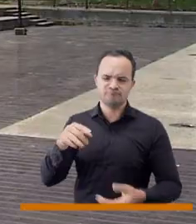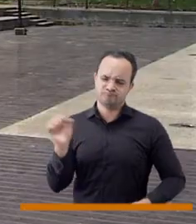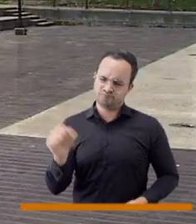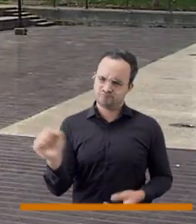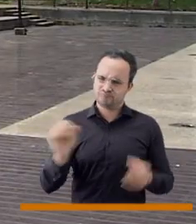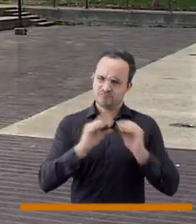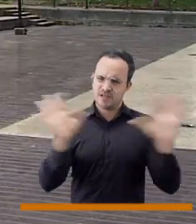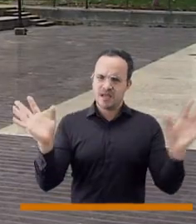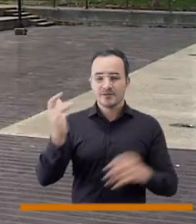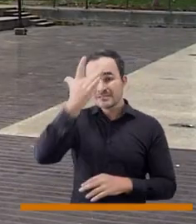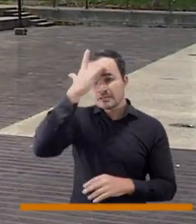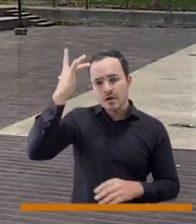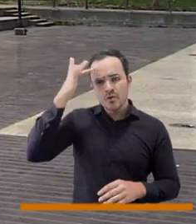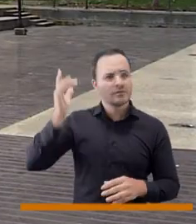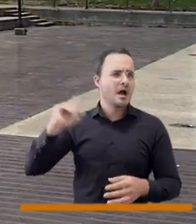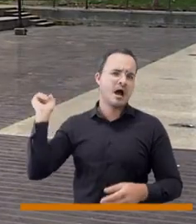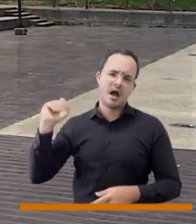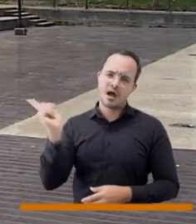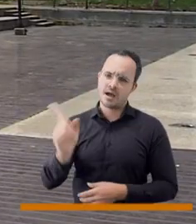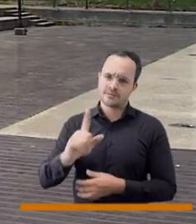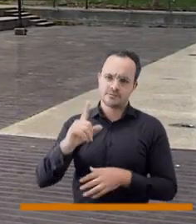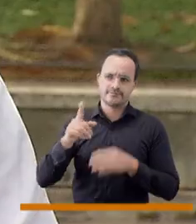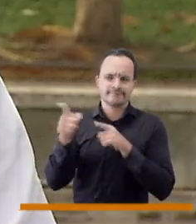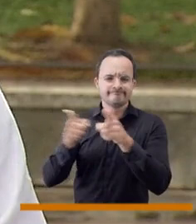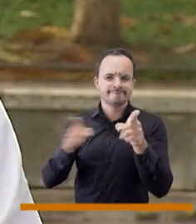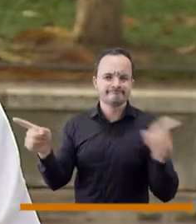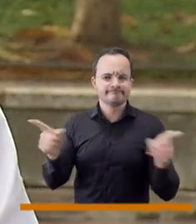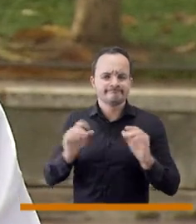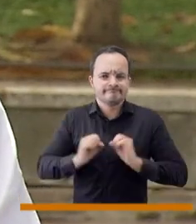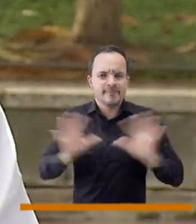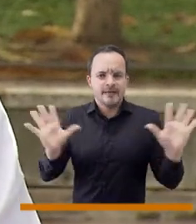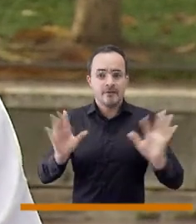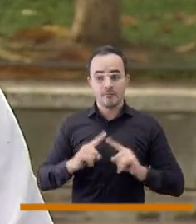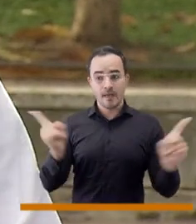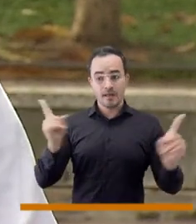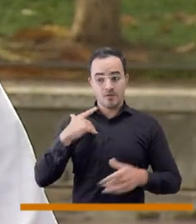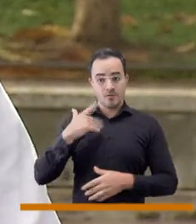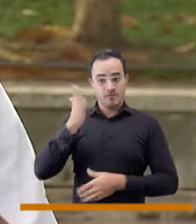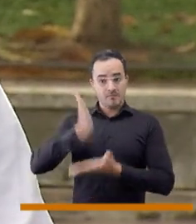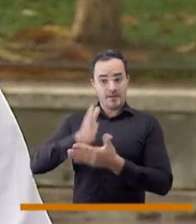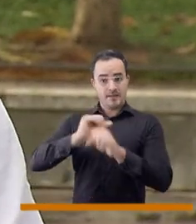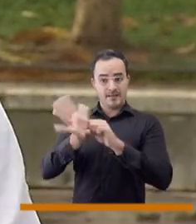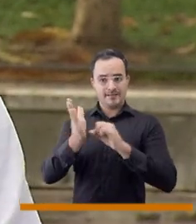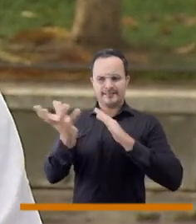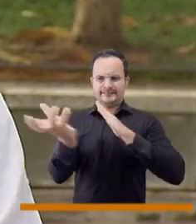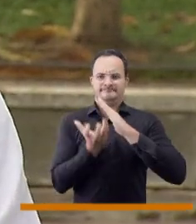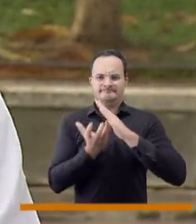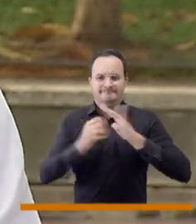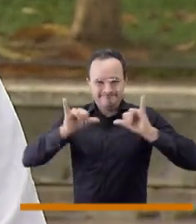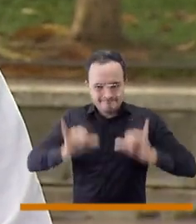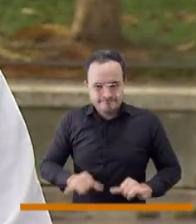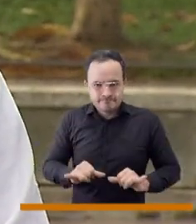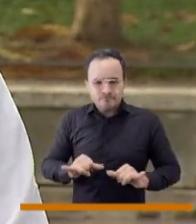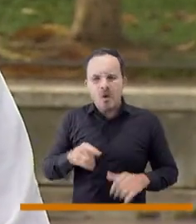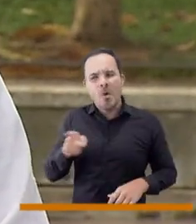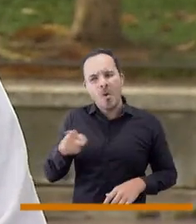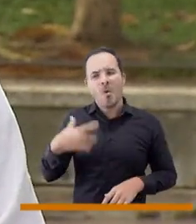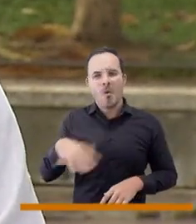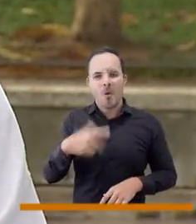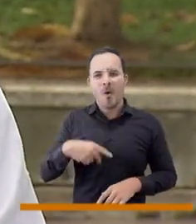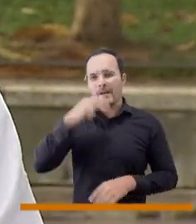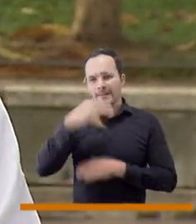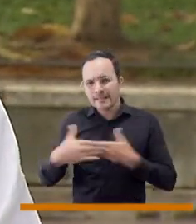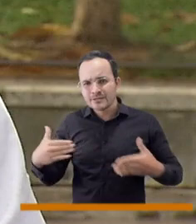Totalmente, así es Katherine. Siempre han existido problemas de salud mental pero la pandemia, el encierro para algunos niños